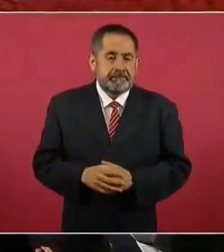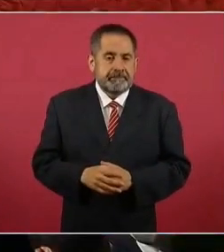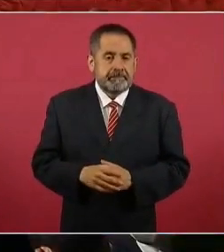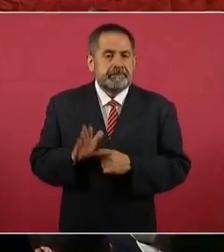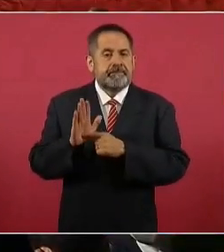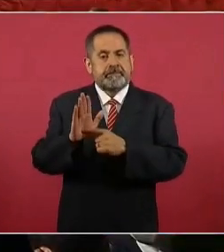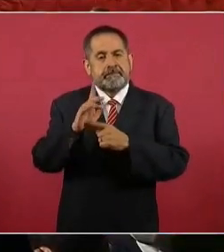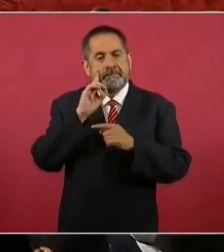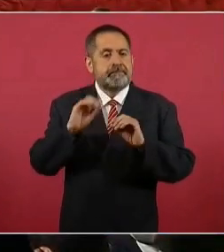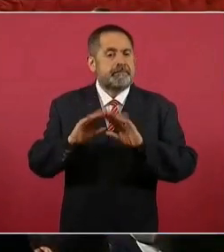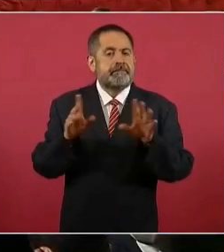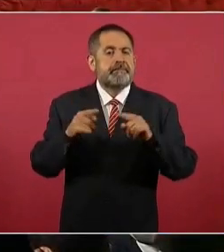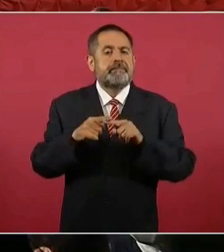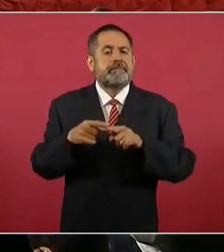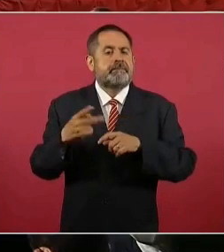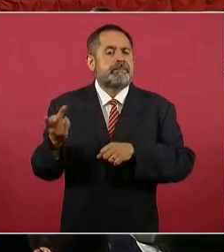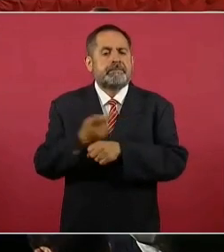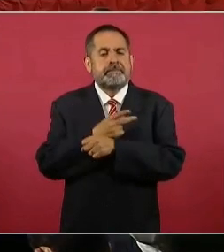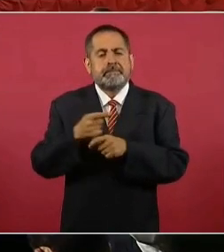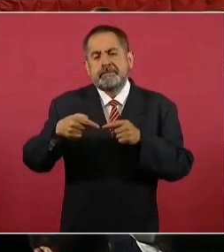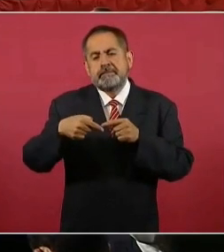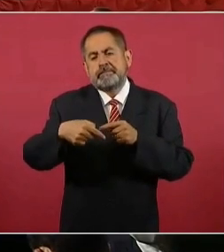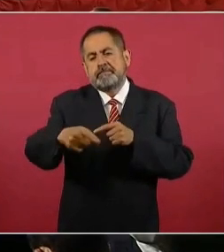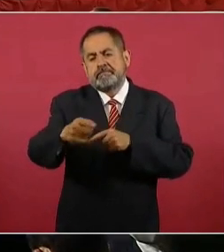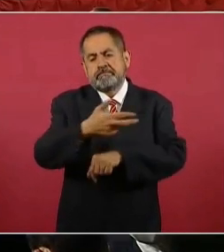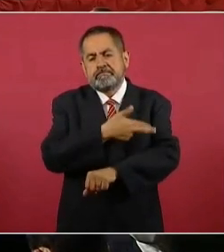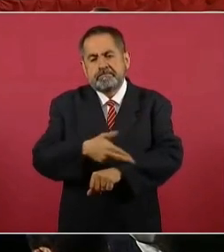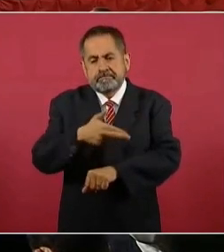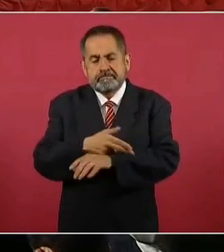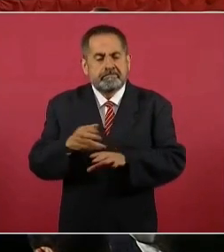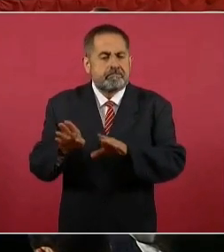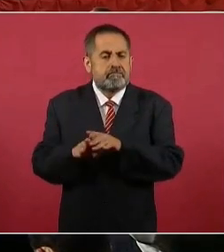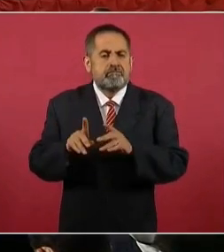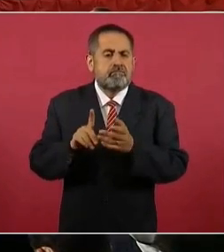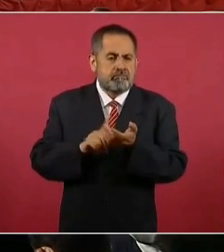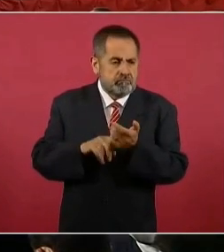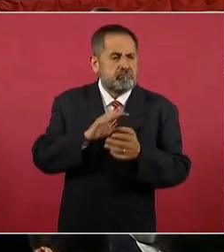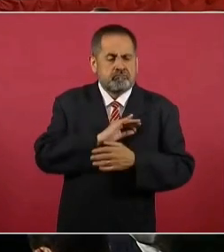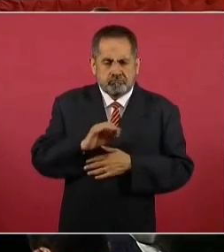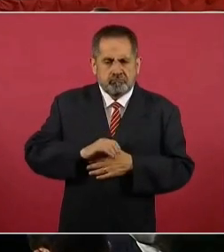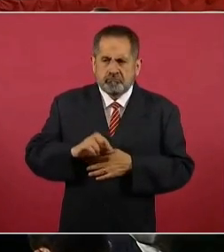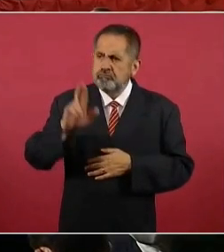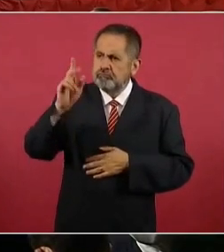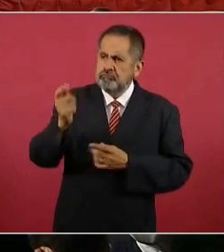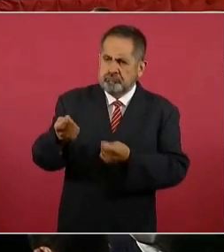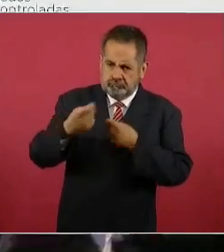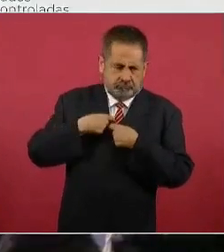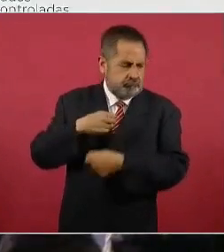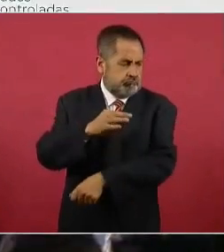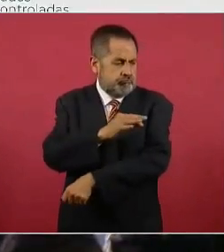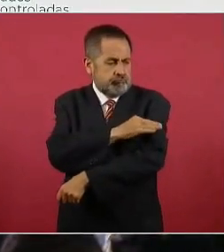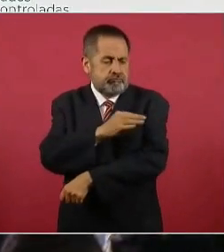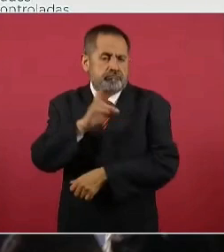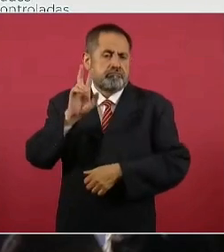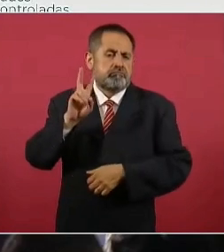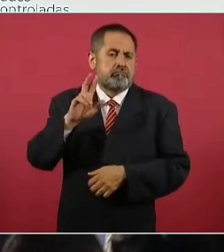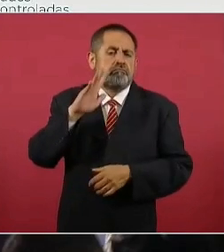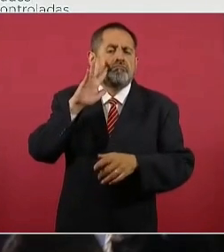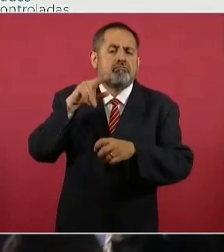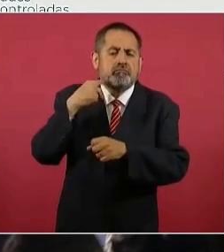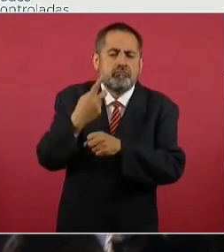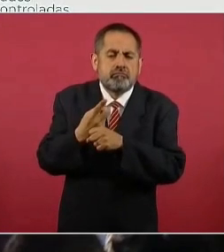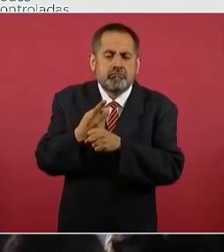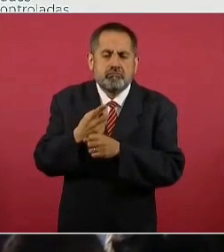ya cuáles van a ser las condiciones para poder participar en la última fase